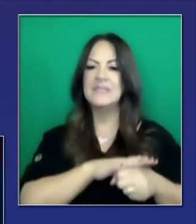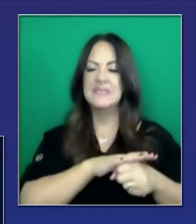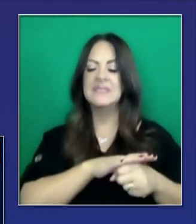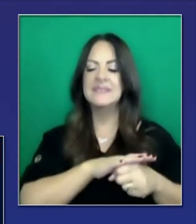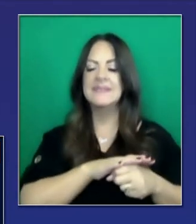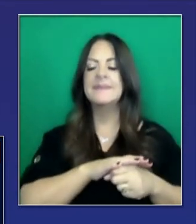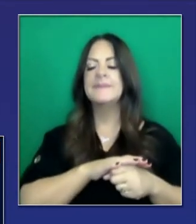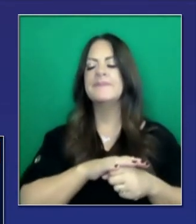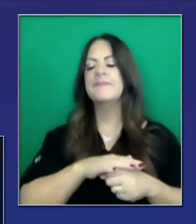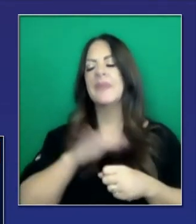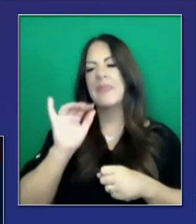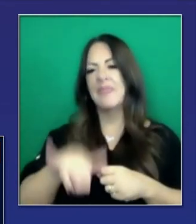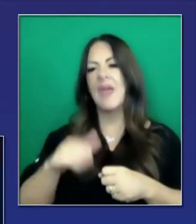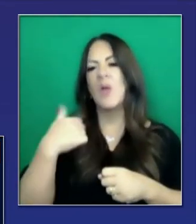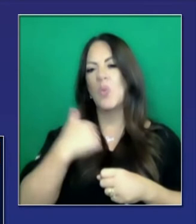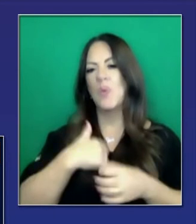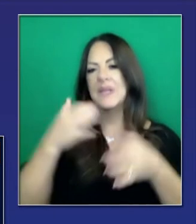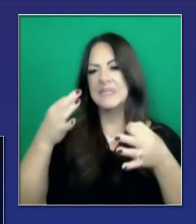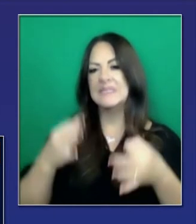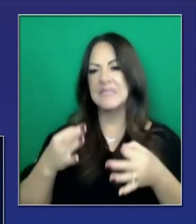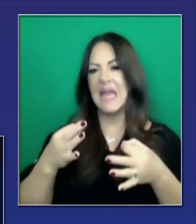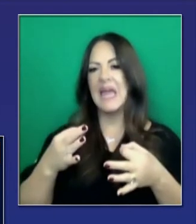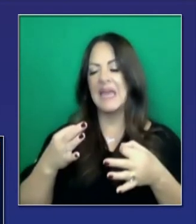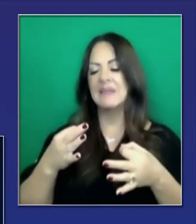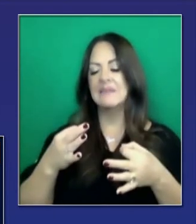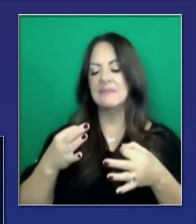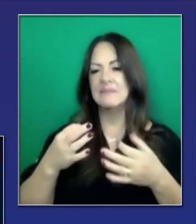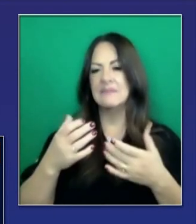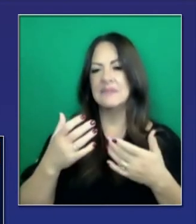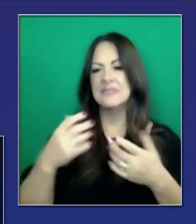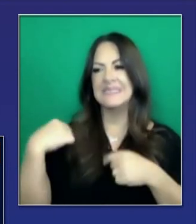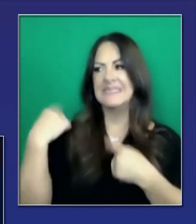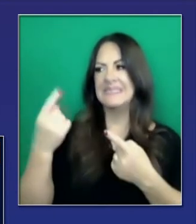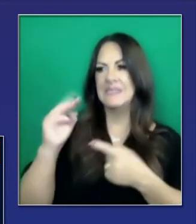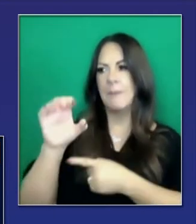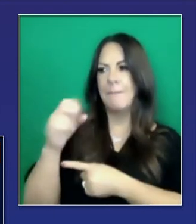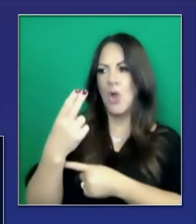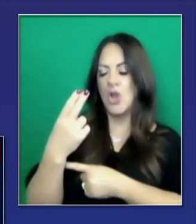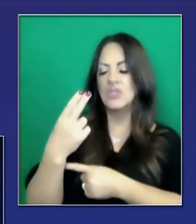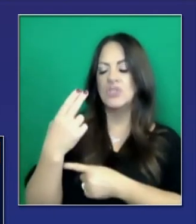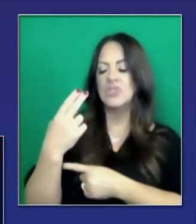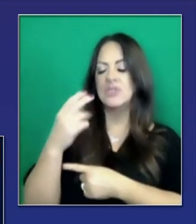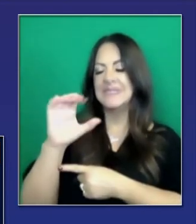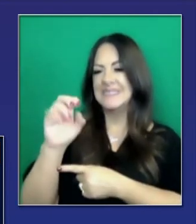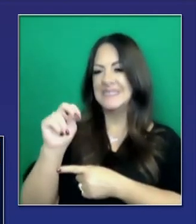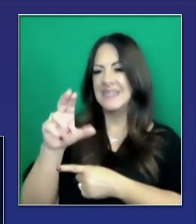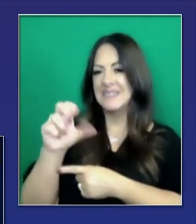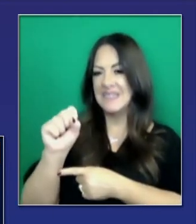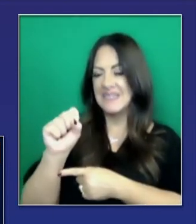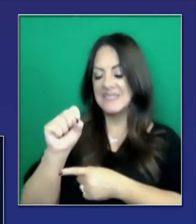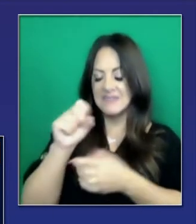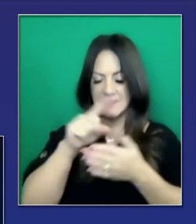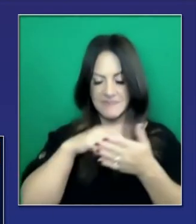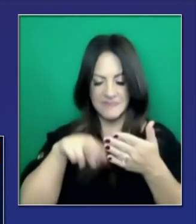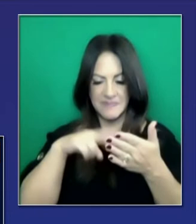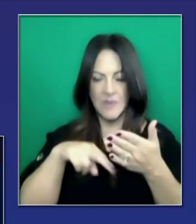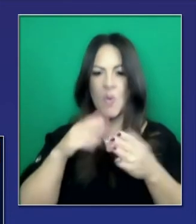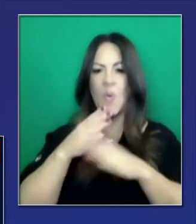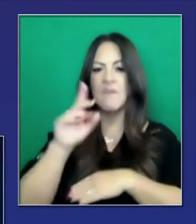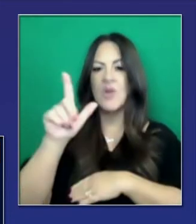para responder a su pregunta específica, hemos reducido el número total desde marzo por más de 21.000